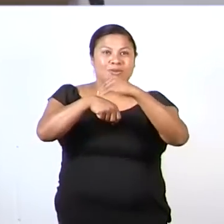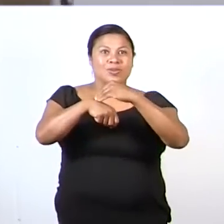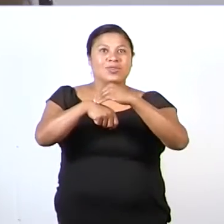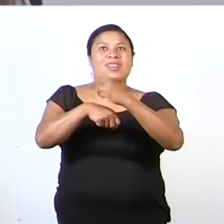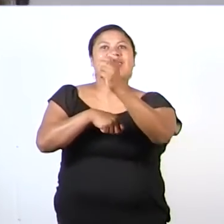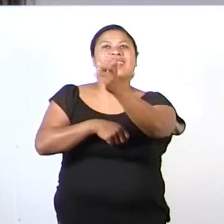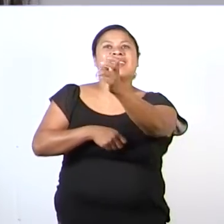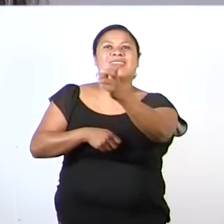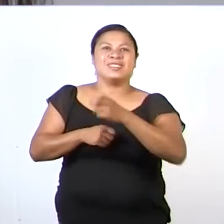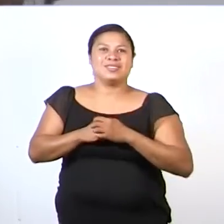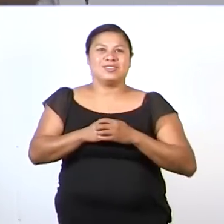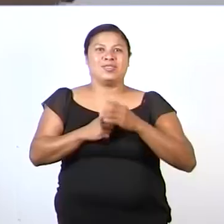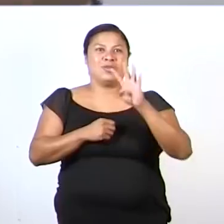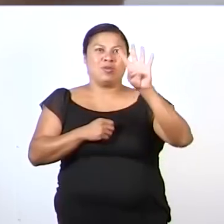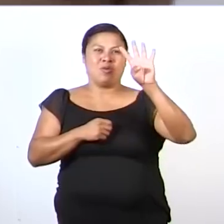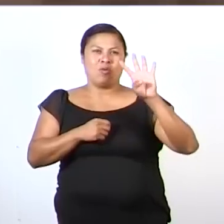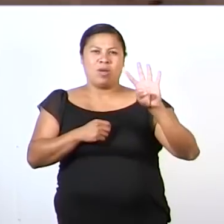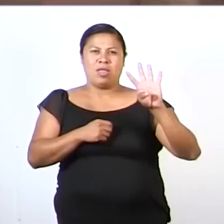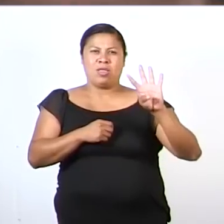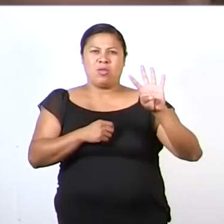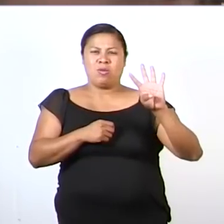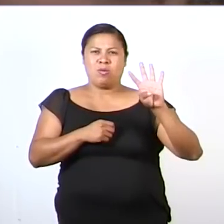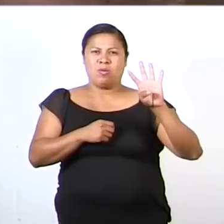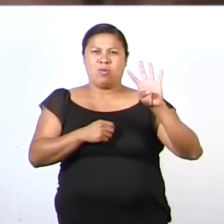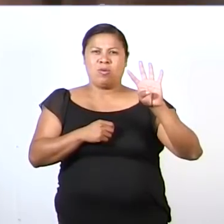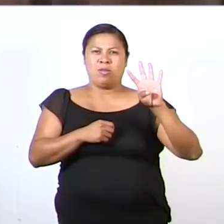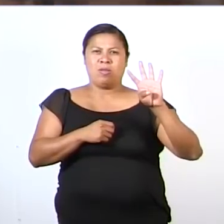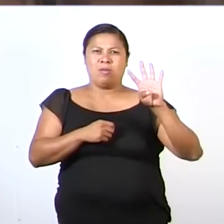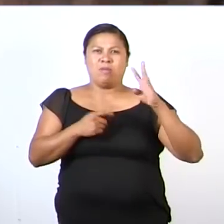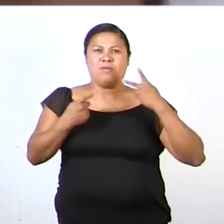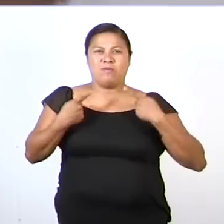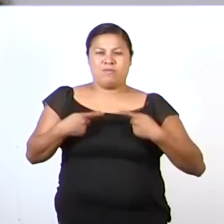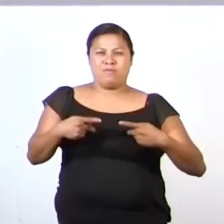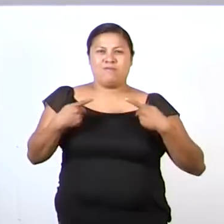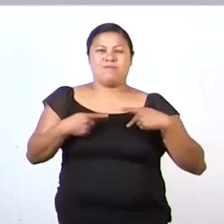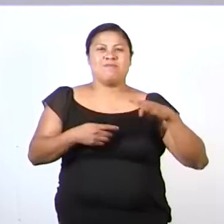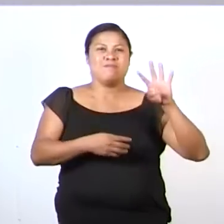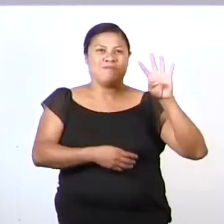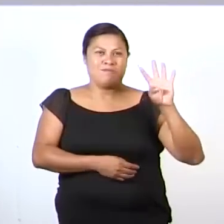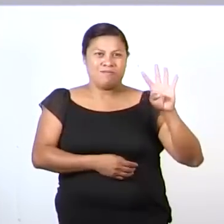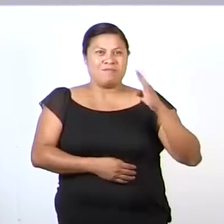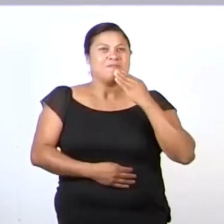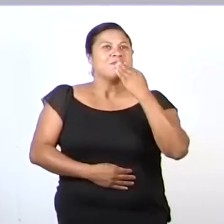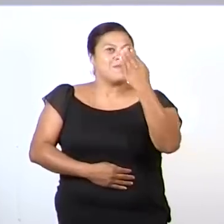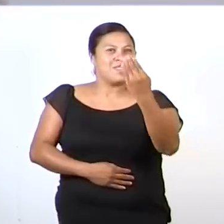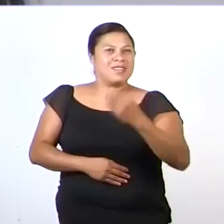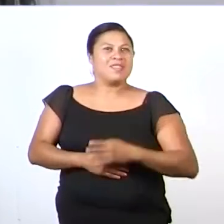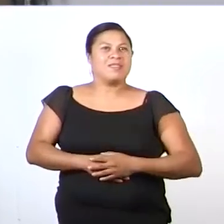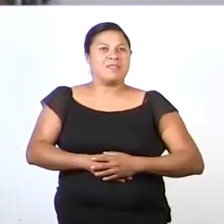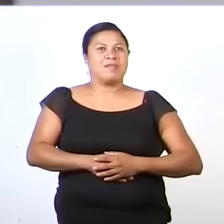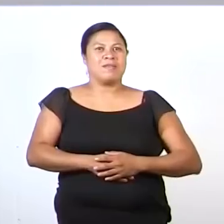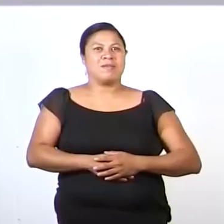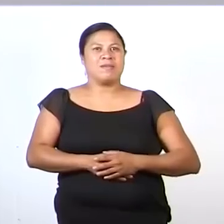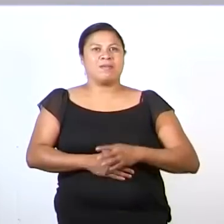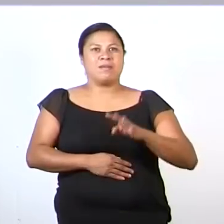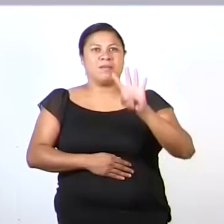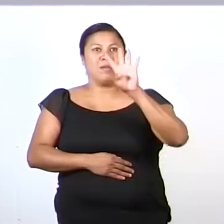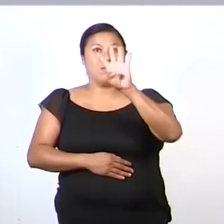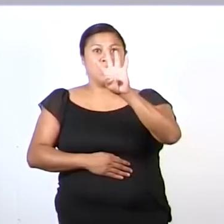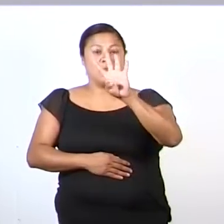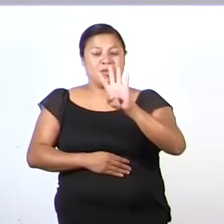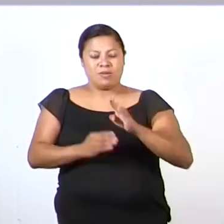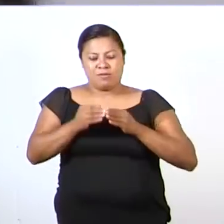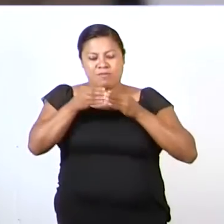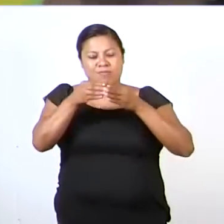Efectivamente. Ahora tenemos una colección de cuatro. Muy bien. Iban los cuatro